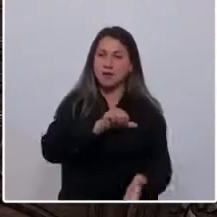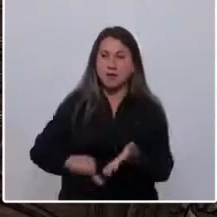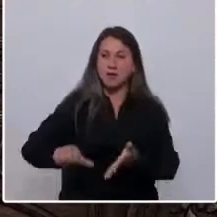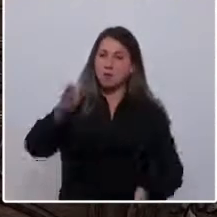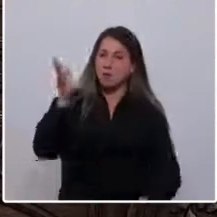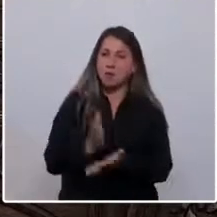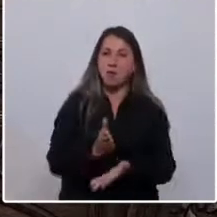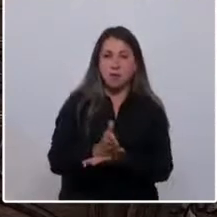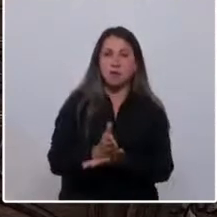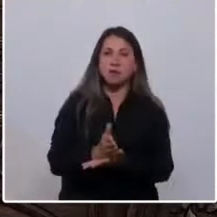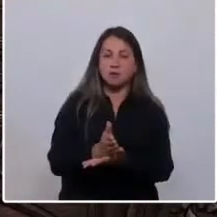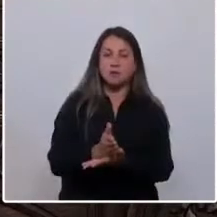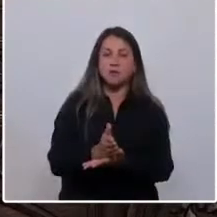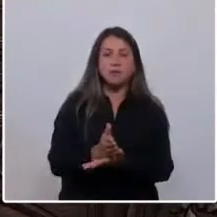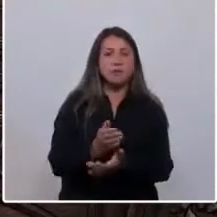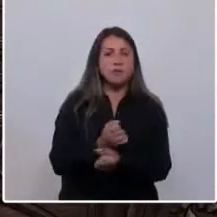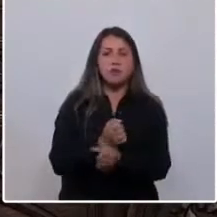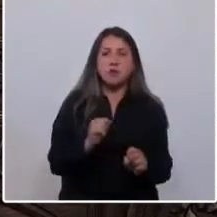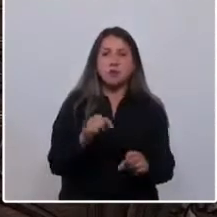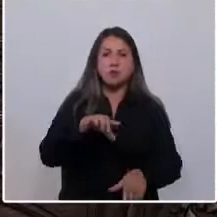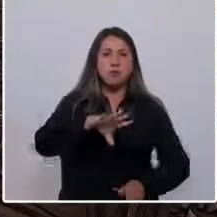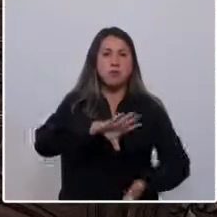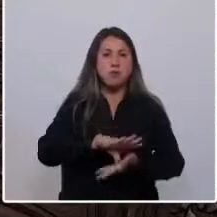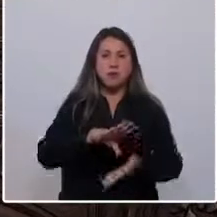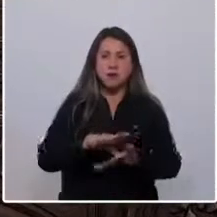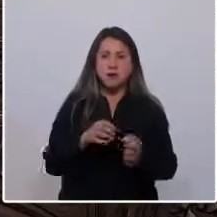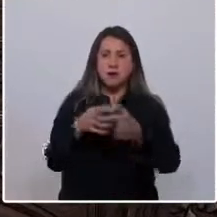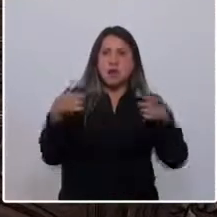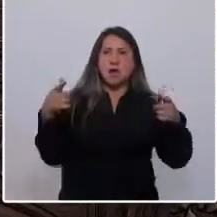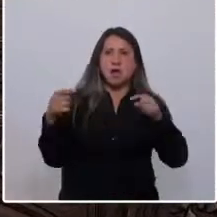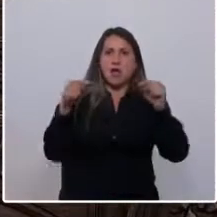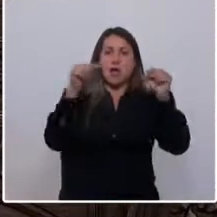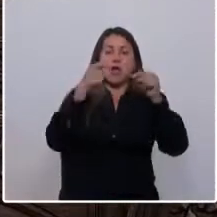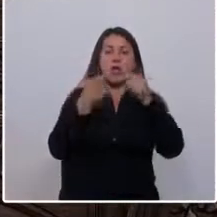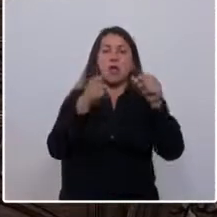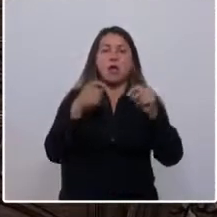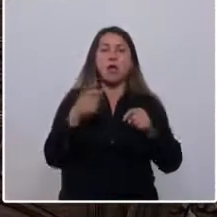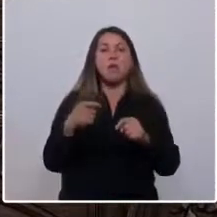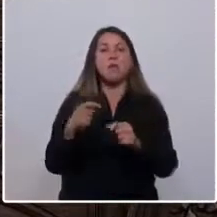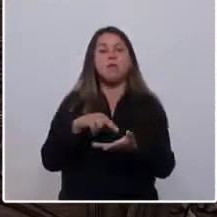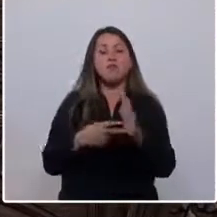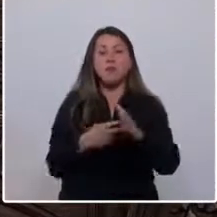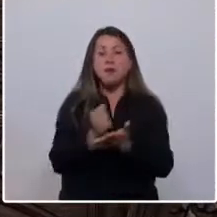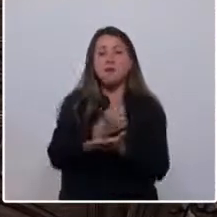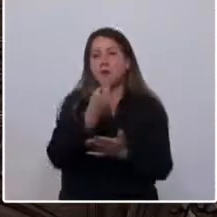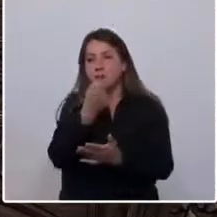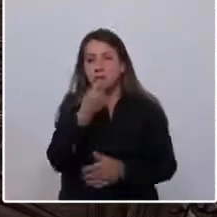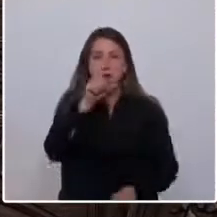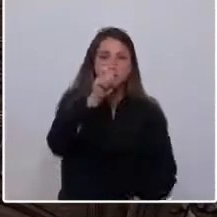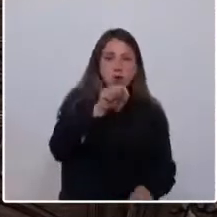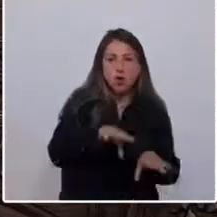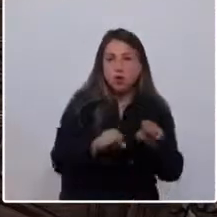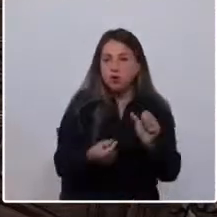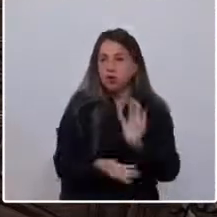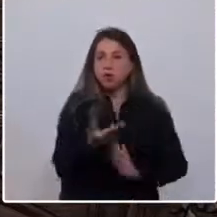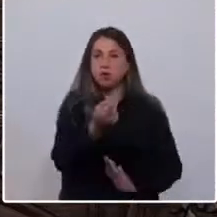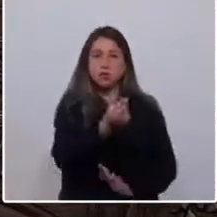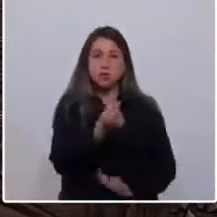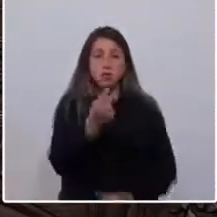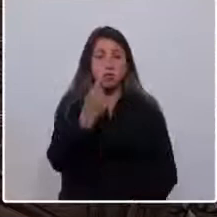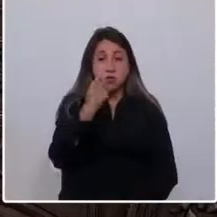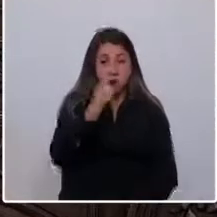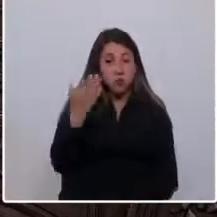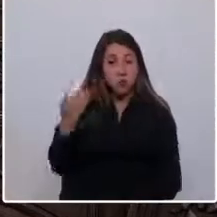debemos decirle. No puede este país seguir soportando escándalos como lo que ha pasado con los pollos en las farmacias. Últimamente lo escuchamos con el gas